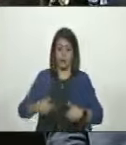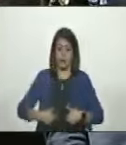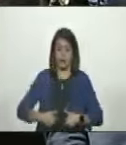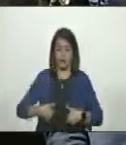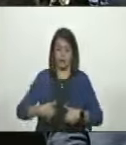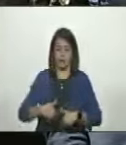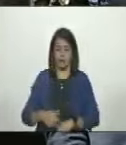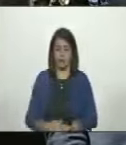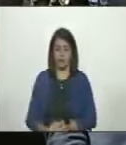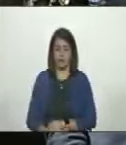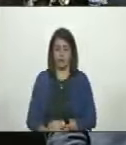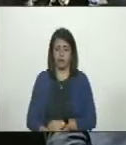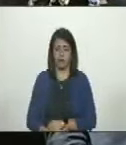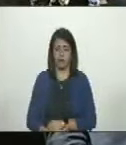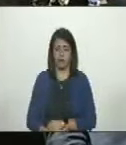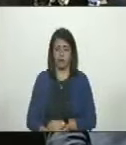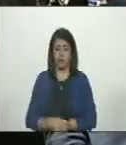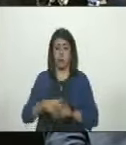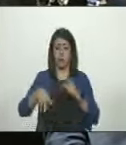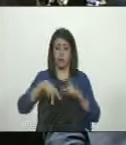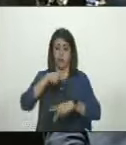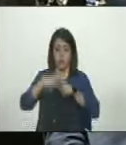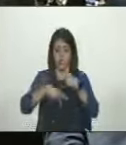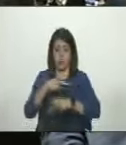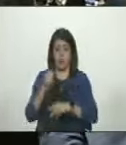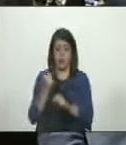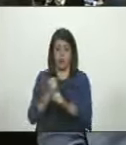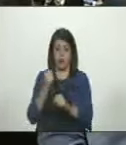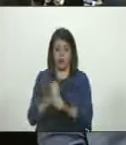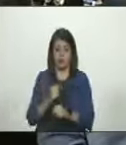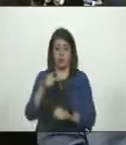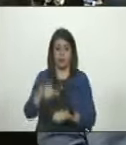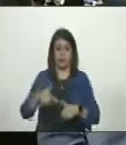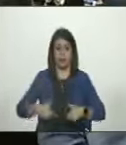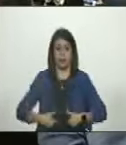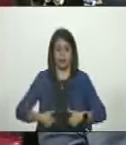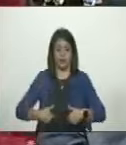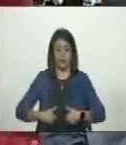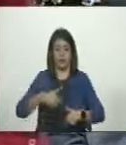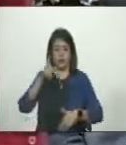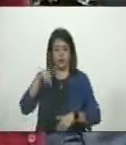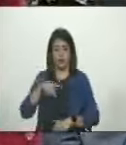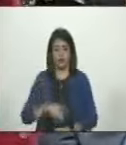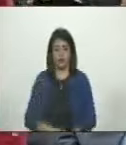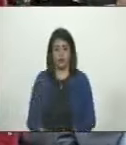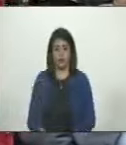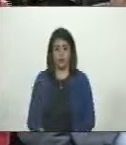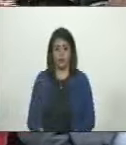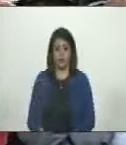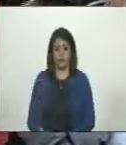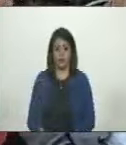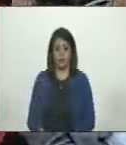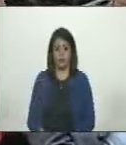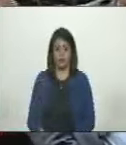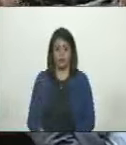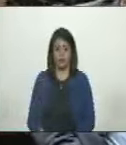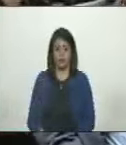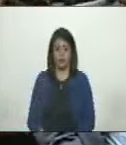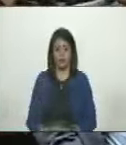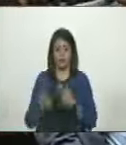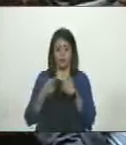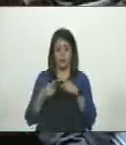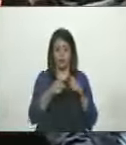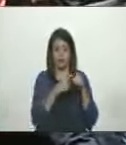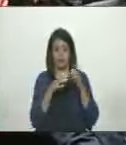esfuerzo productivo de nuestra clase obrera y también con el esfuerzo de los